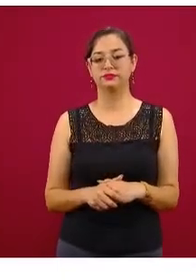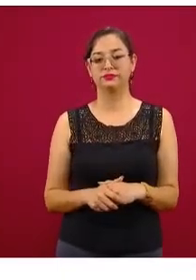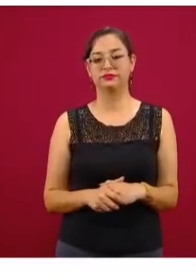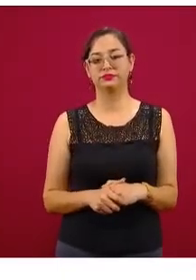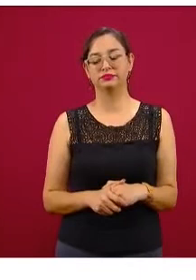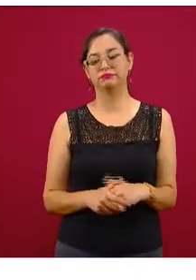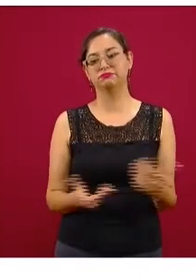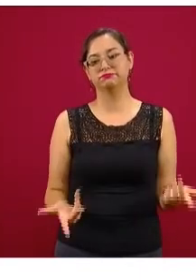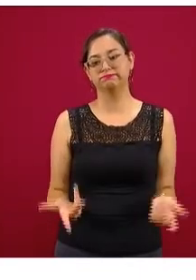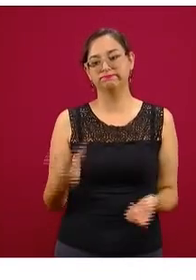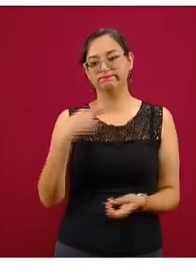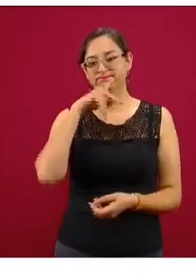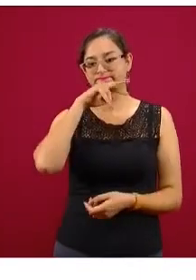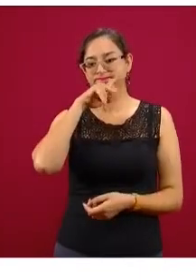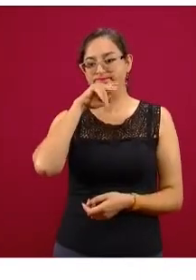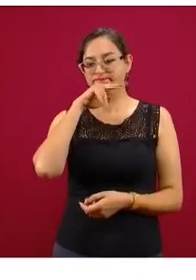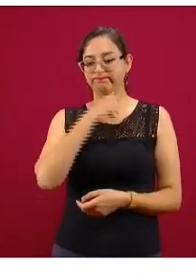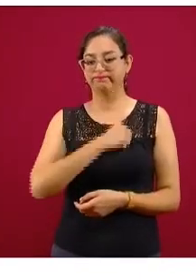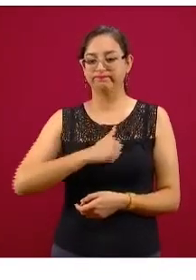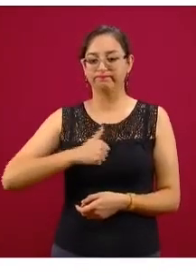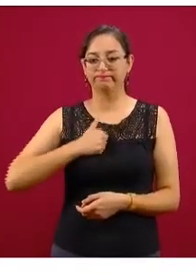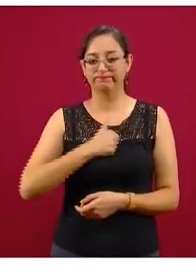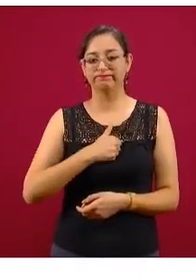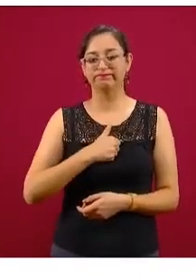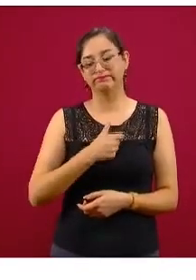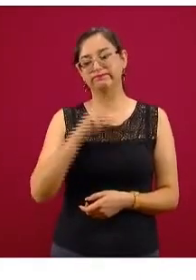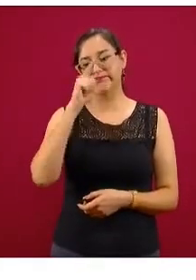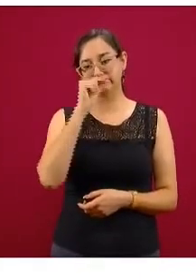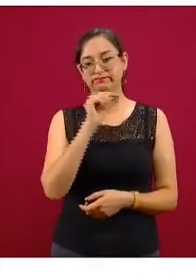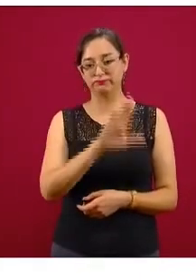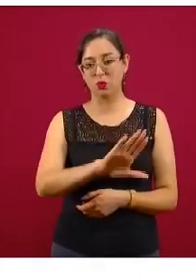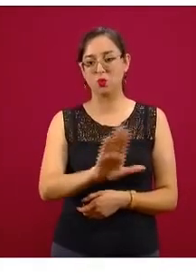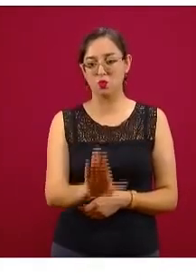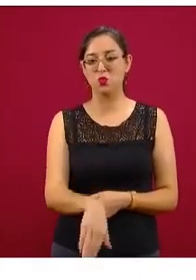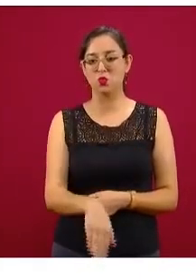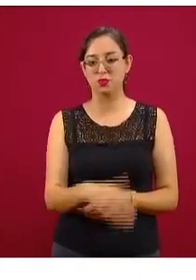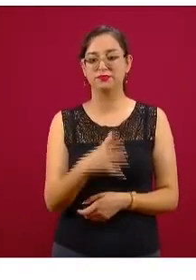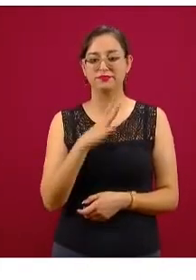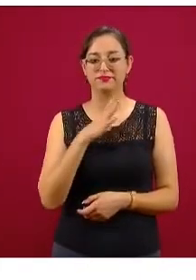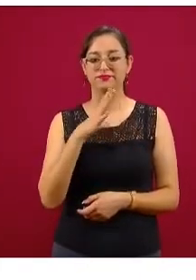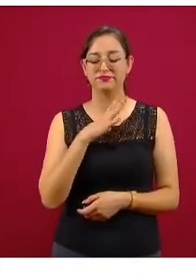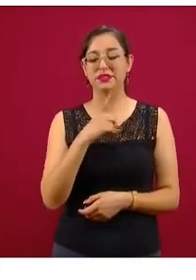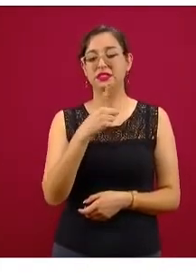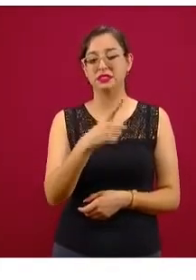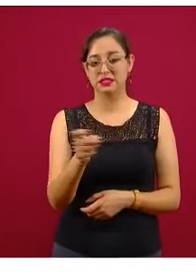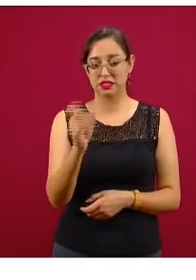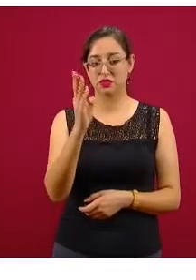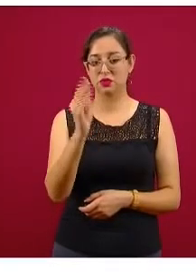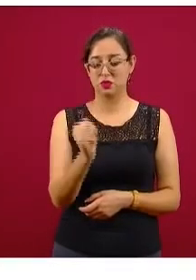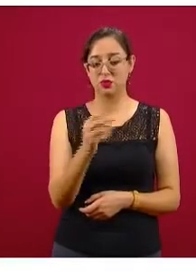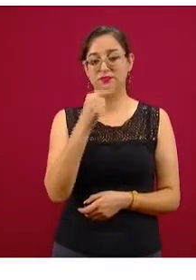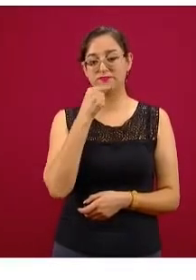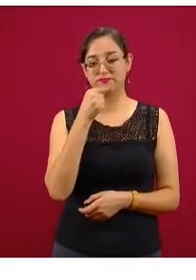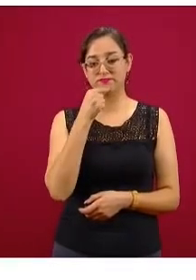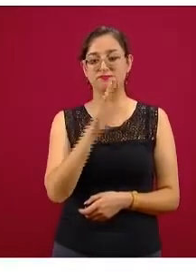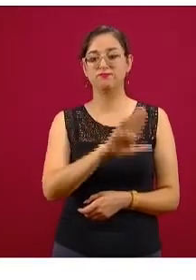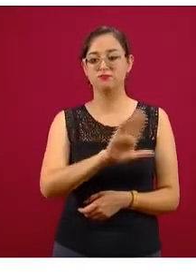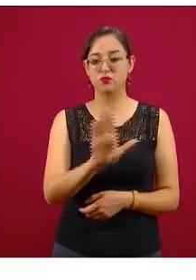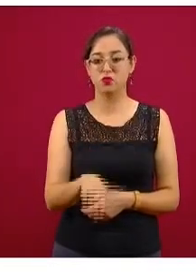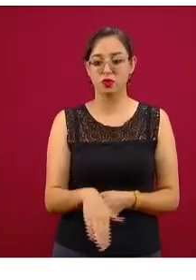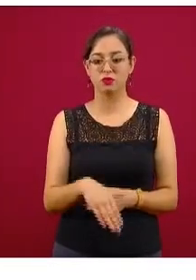preocupante, pues si hay defunciones, hay 109 niños que han muerto por COVID.